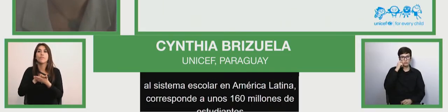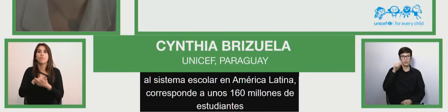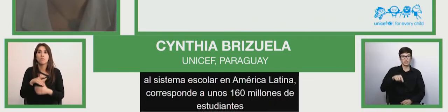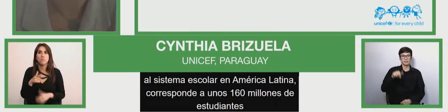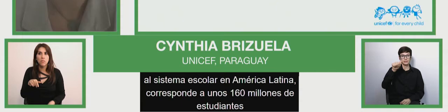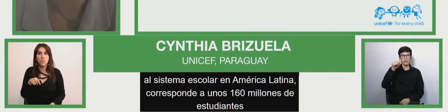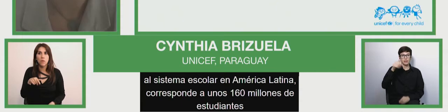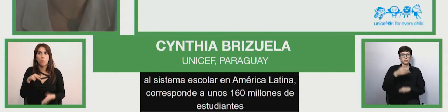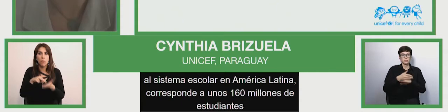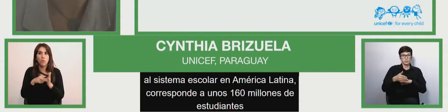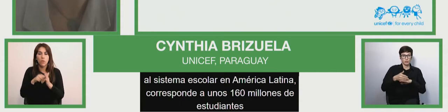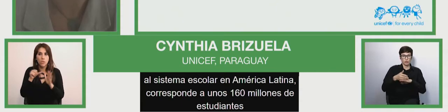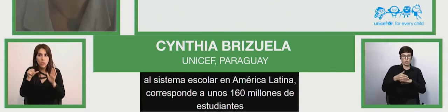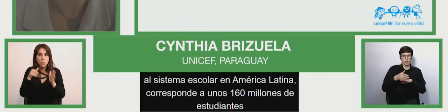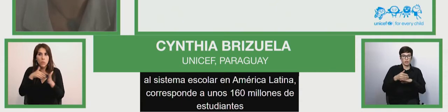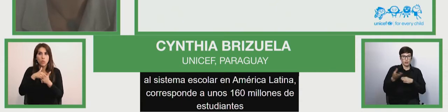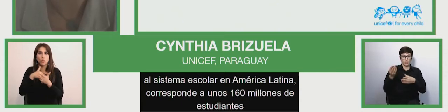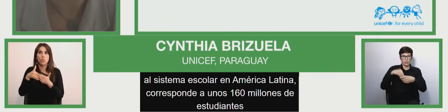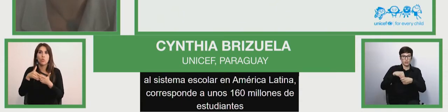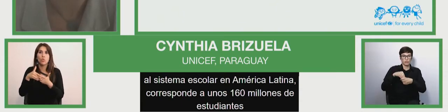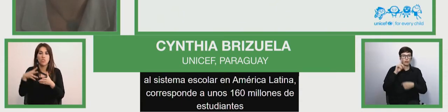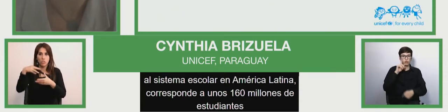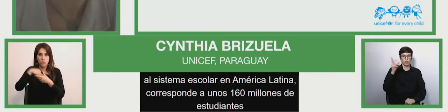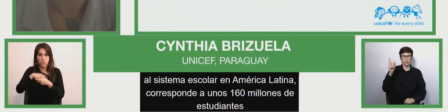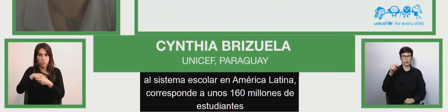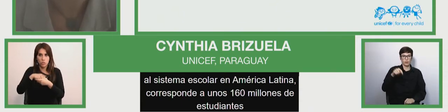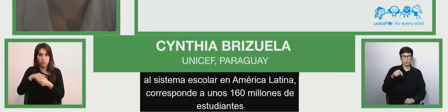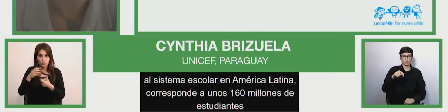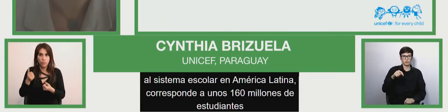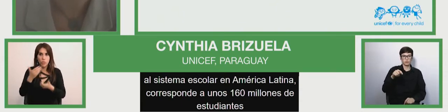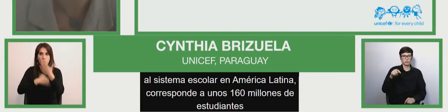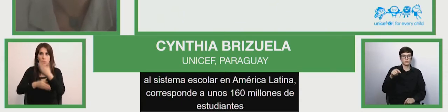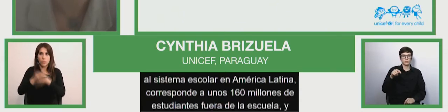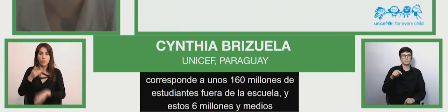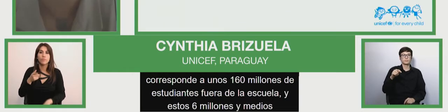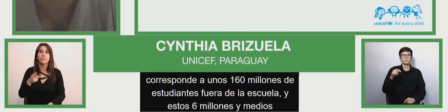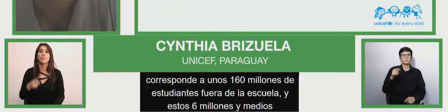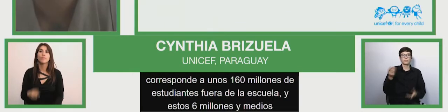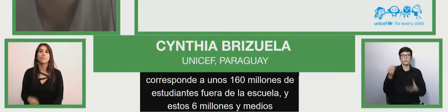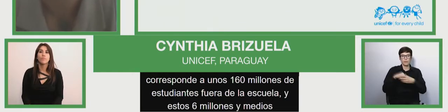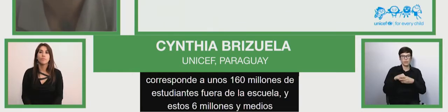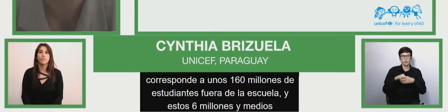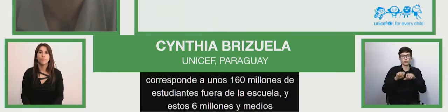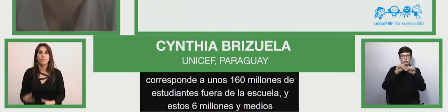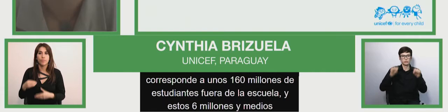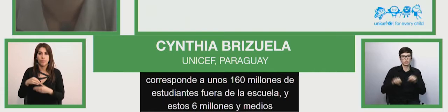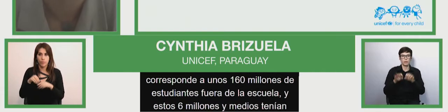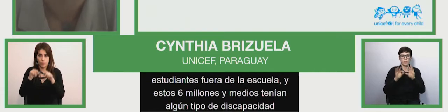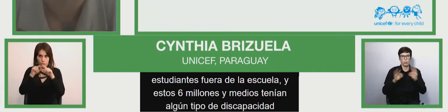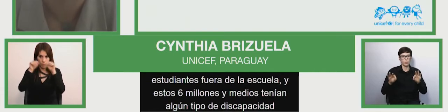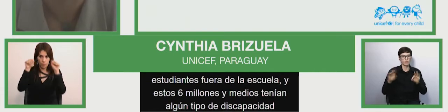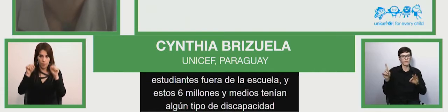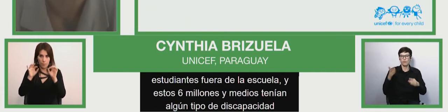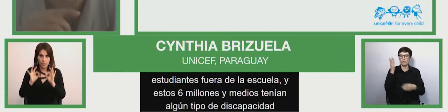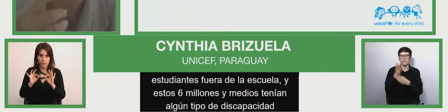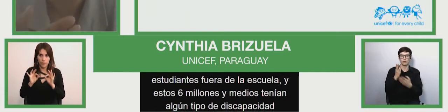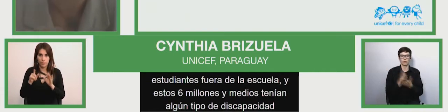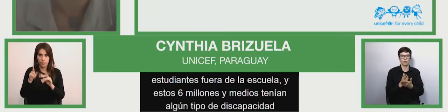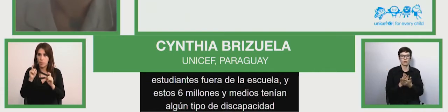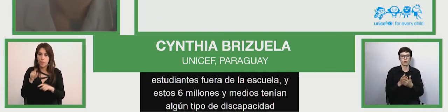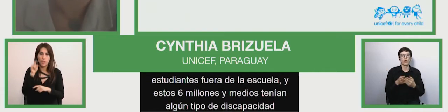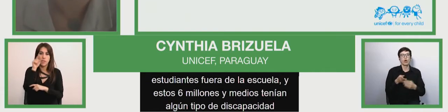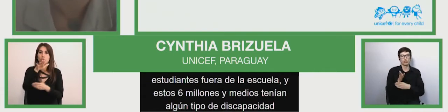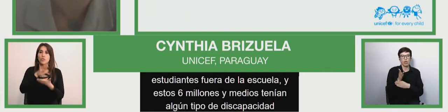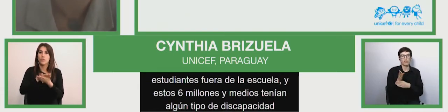millones y medio que tenían algún tipo de discapacidad registrados en los sistemas educativos están fuera de la escuela. Siguen